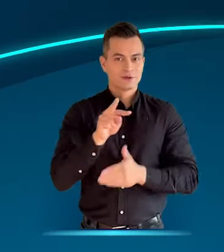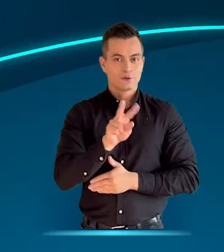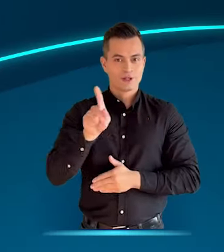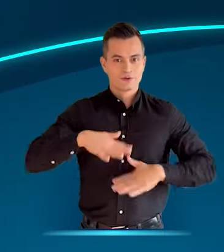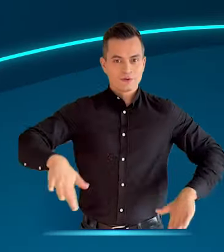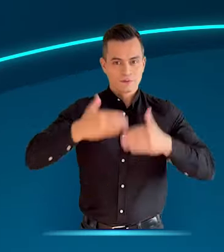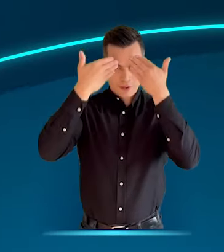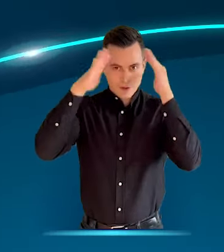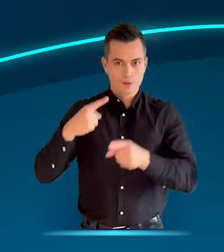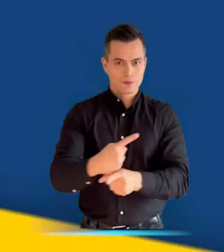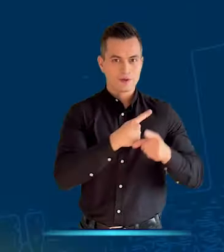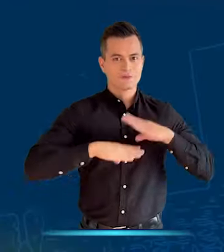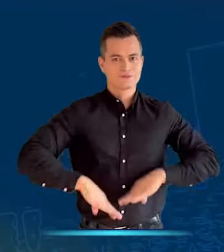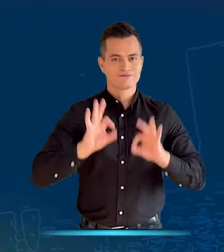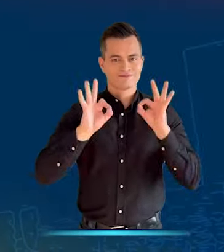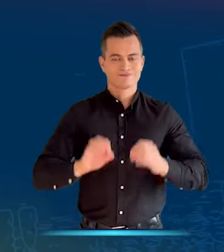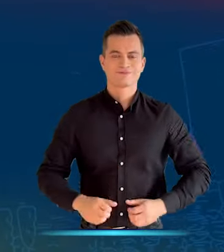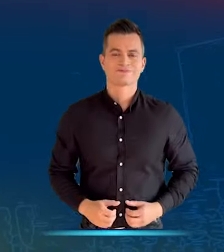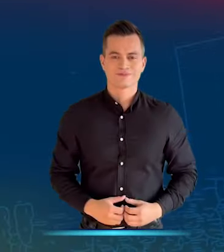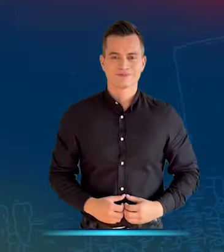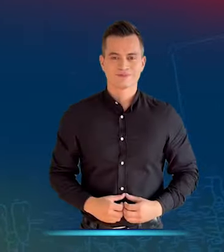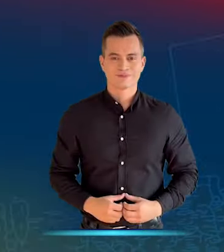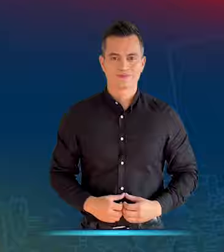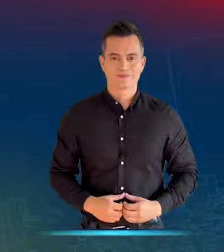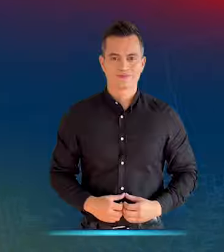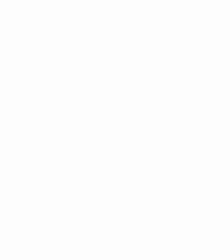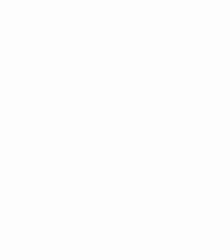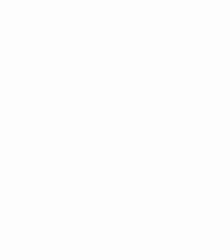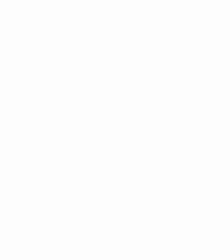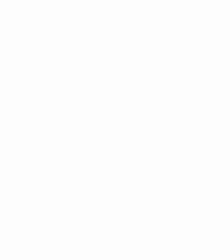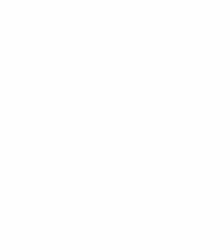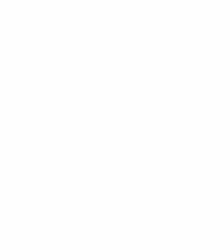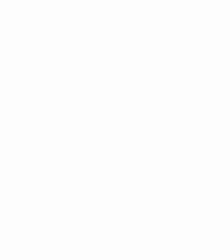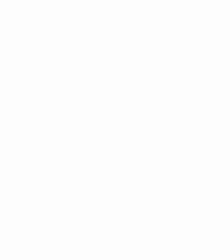Registraduría del Siglo XXI, Garantes de la Democracia.